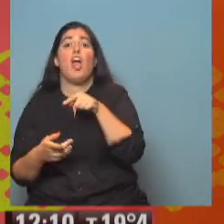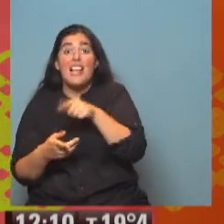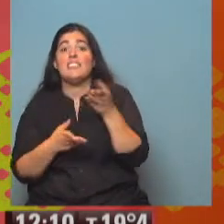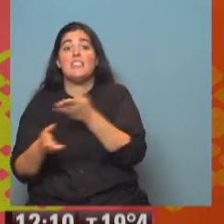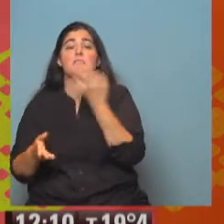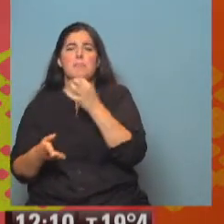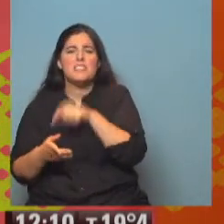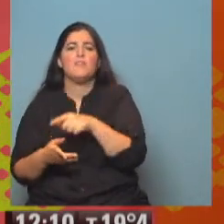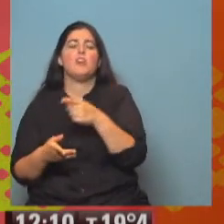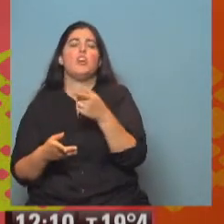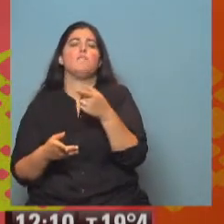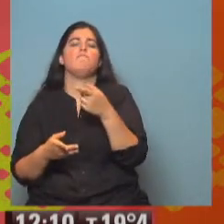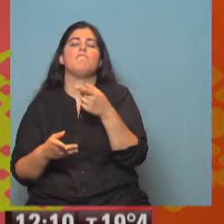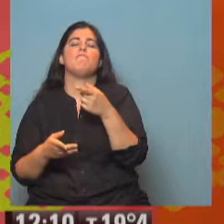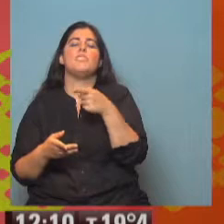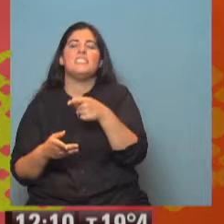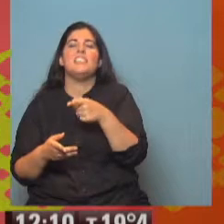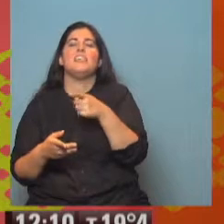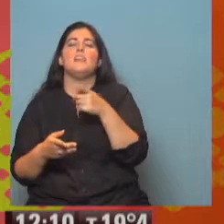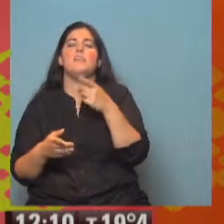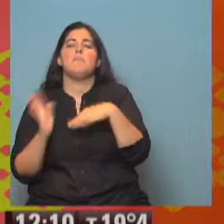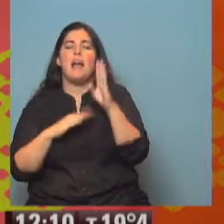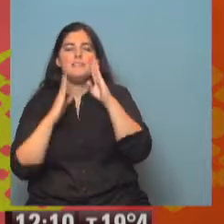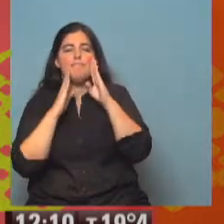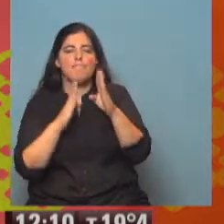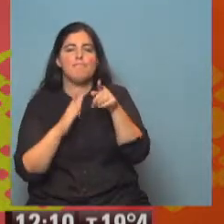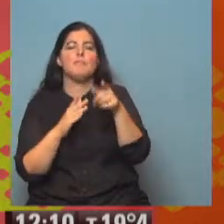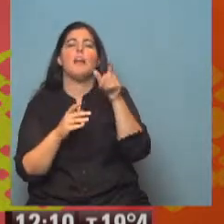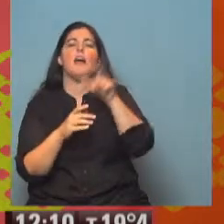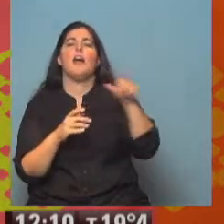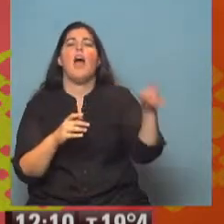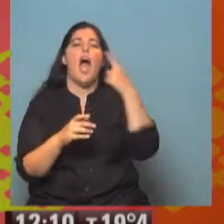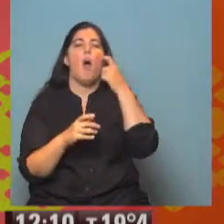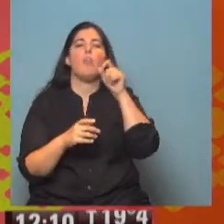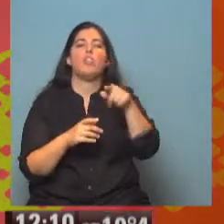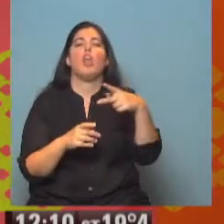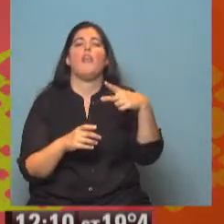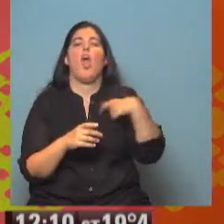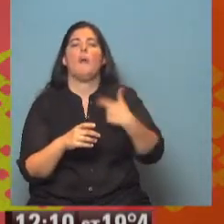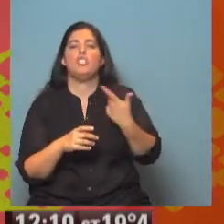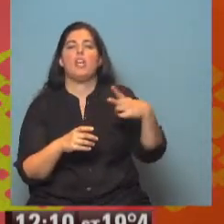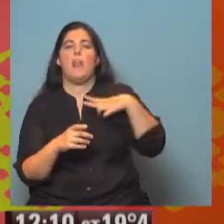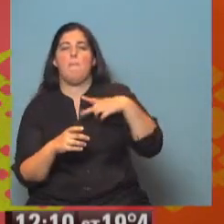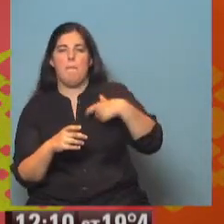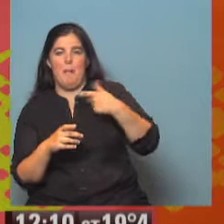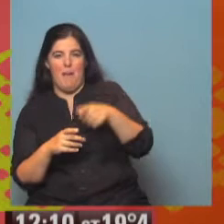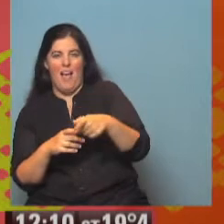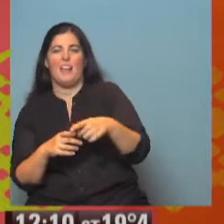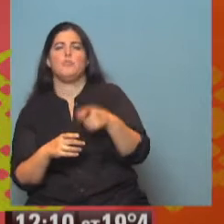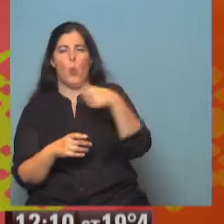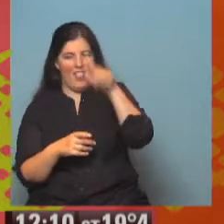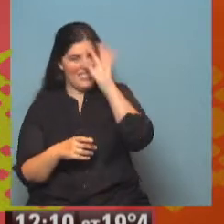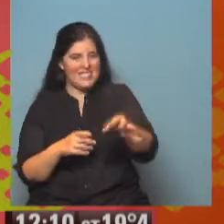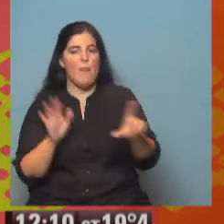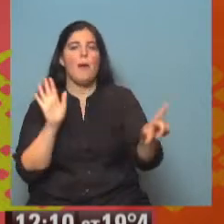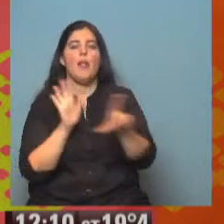y acá esto va muy, muy dedicado a los auditores de las obras sociales y de las prepagas. Ustedes saben perfectamente que la ley